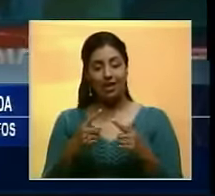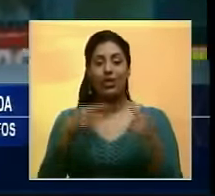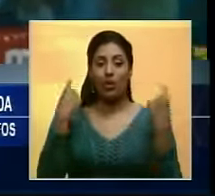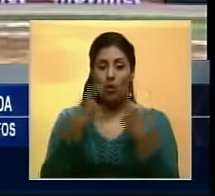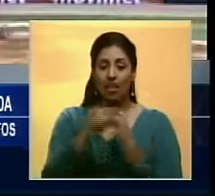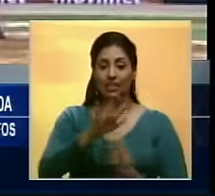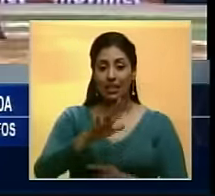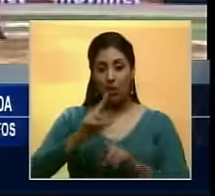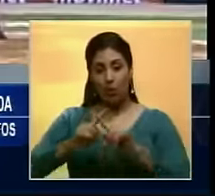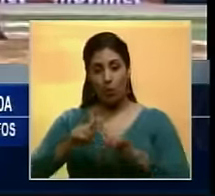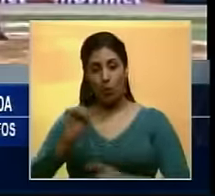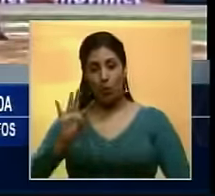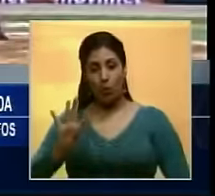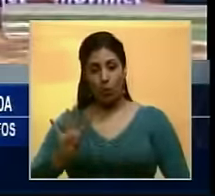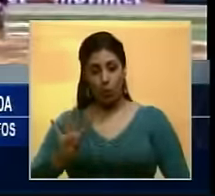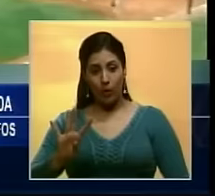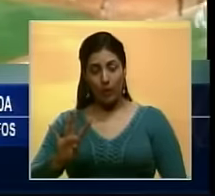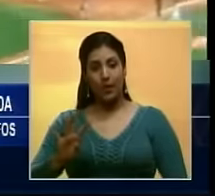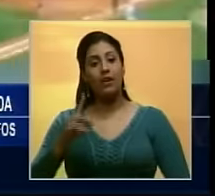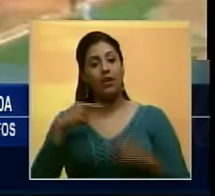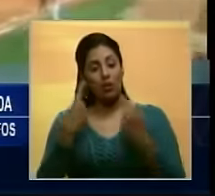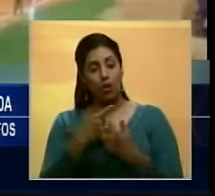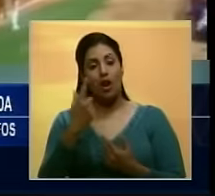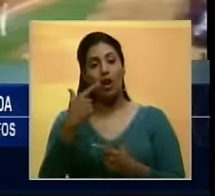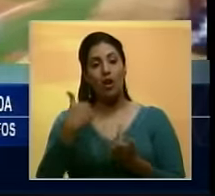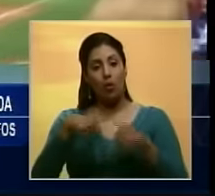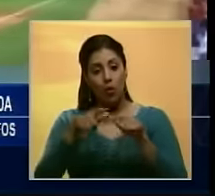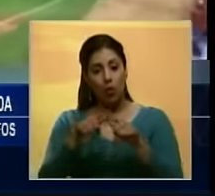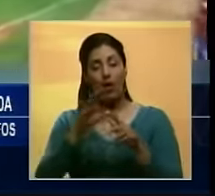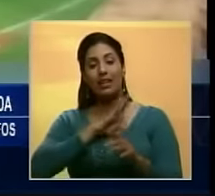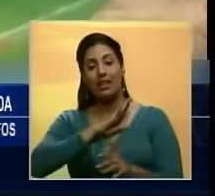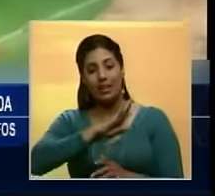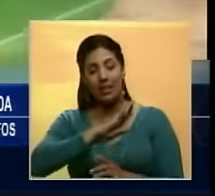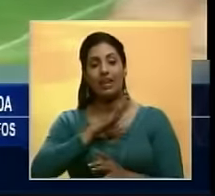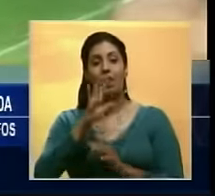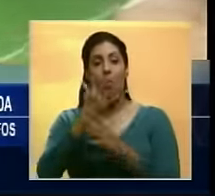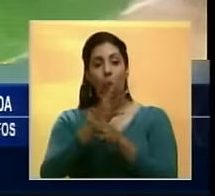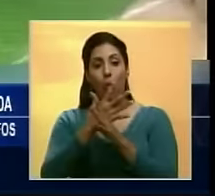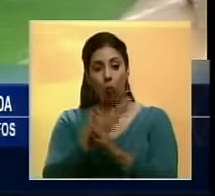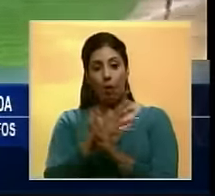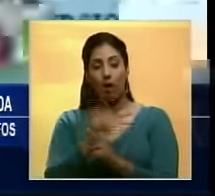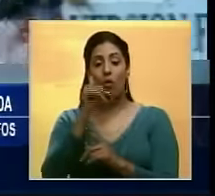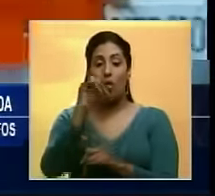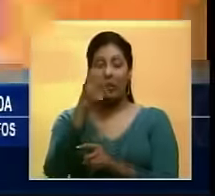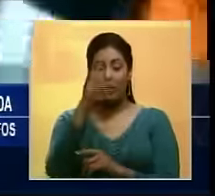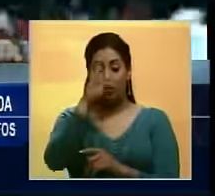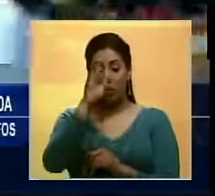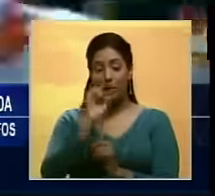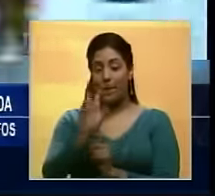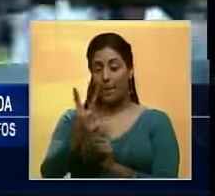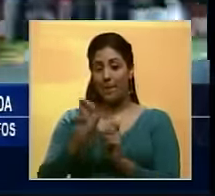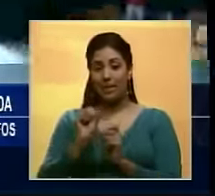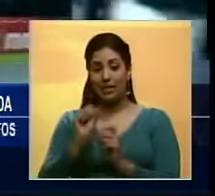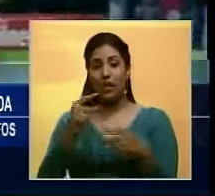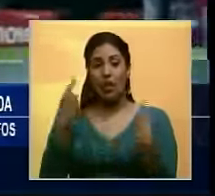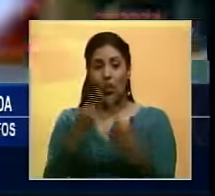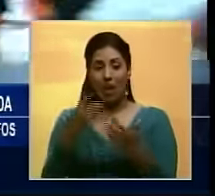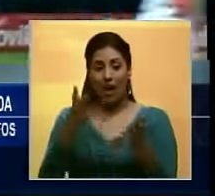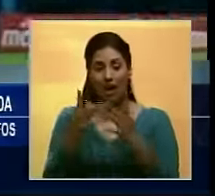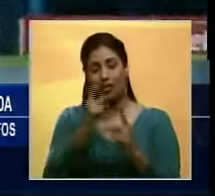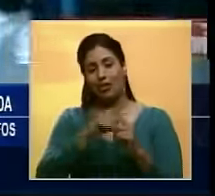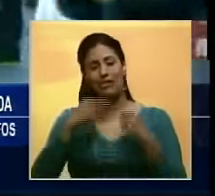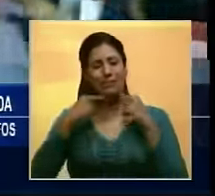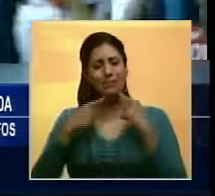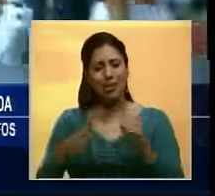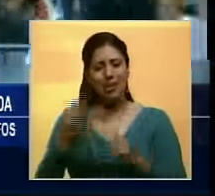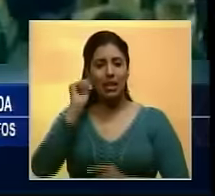score de 5 carreras por 4 en el estadio Luis Aparizo el Grande. En el primer juego de una doble tanda, el pitcher ganador fue Arsenio León y